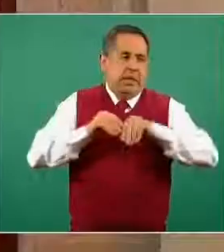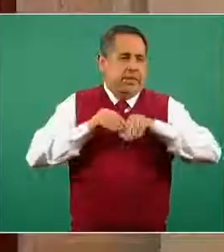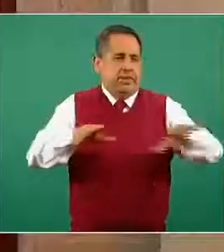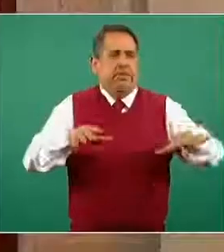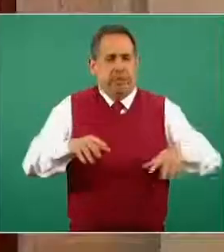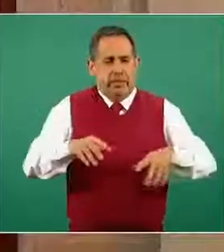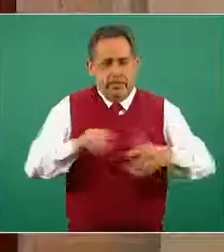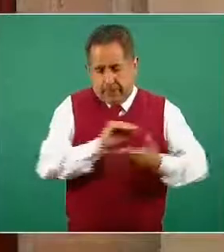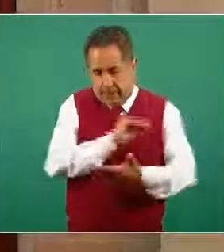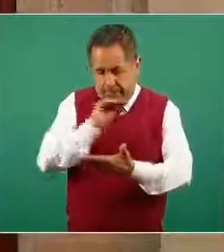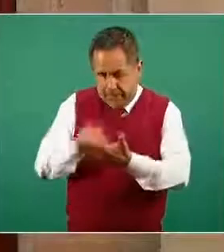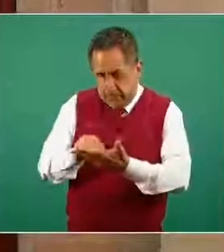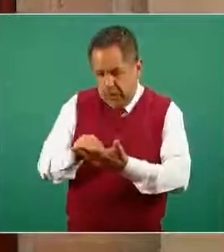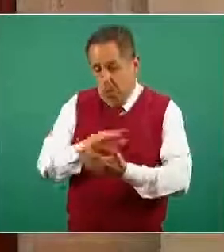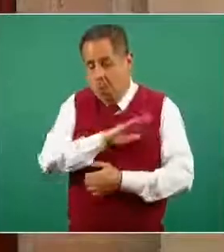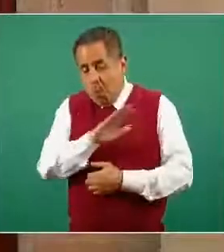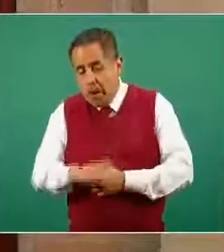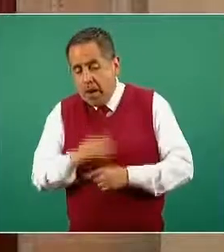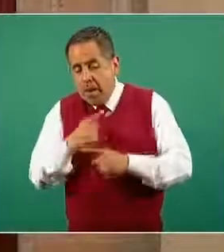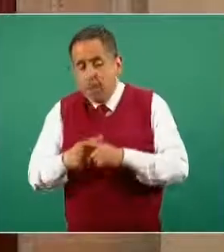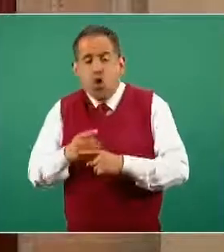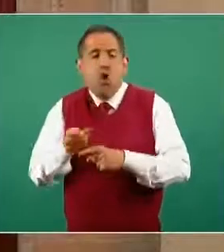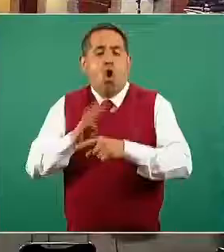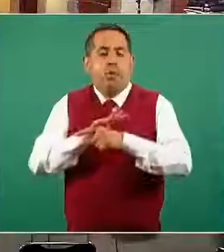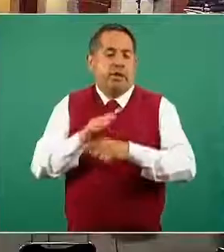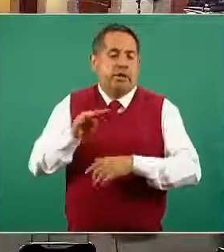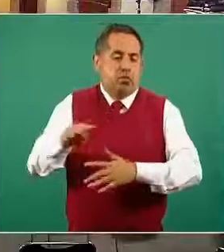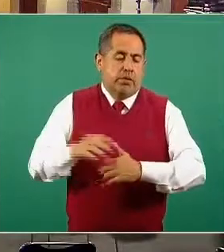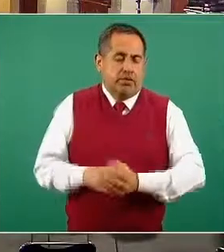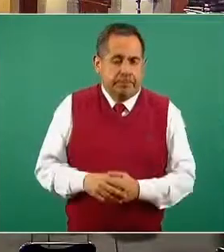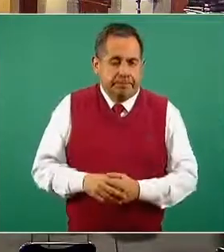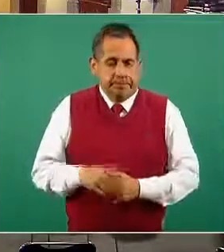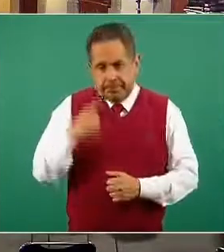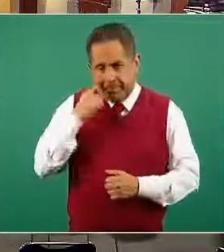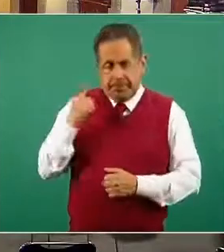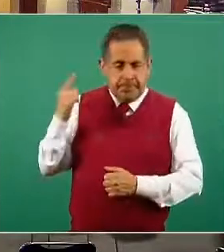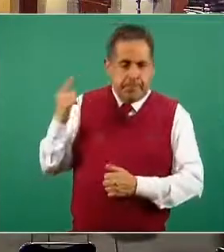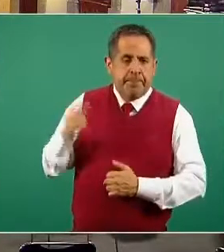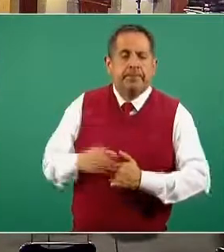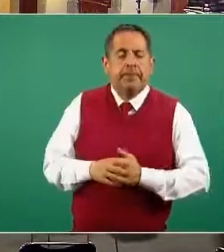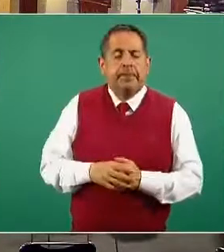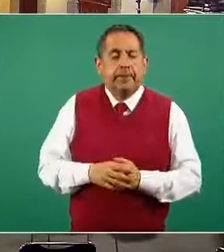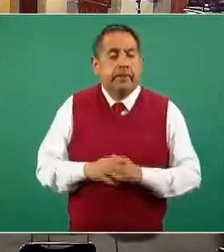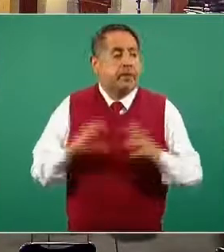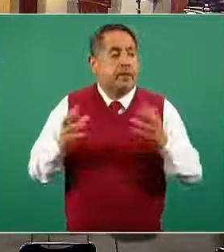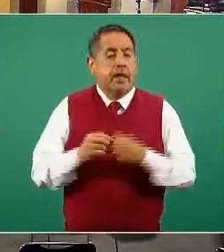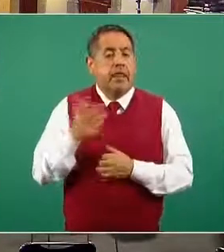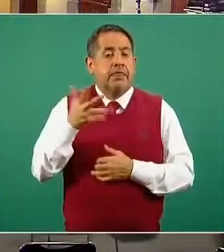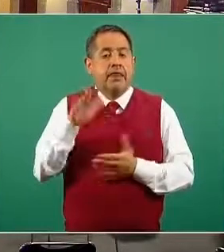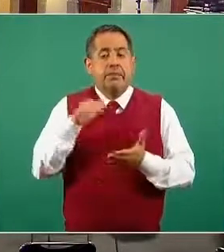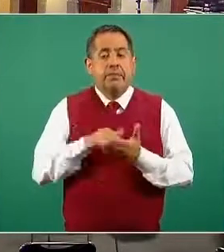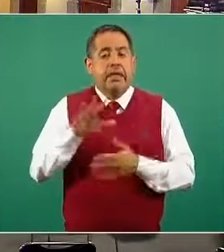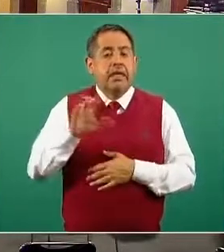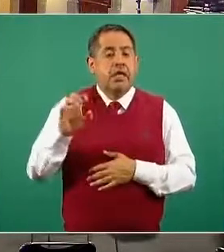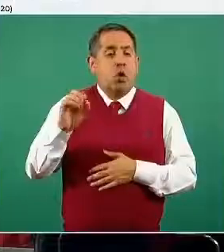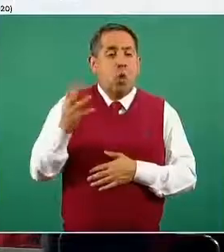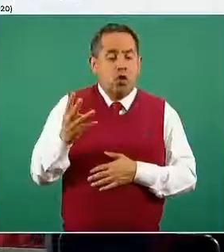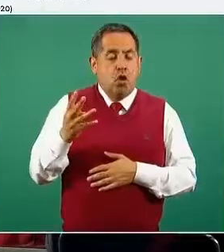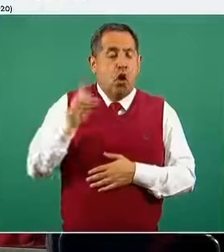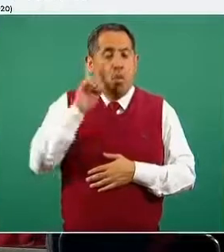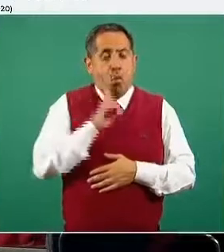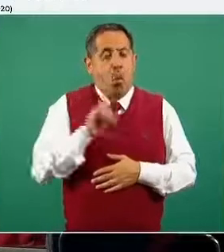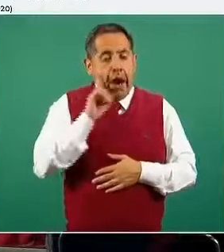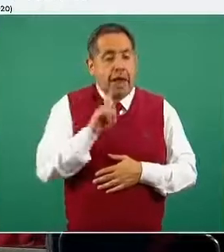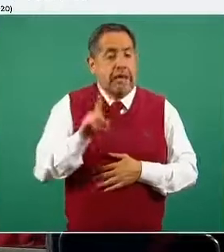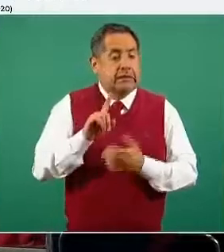COVID-19. En este gráfico podemos ver representadas las 10.504 mujeres